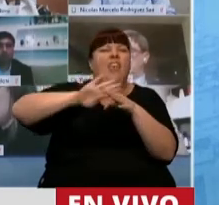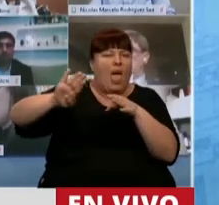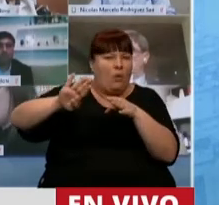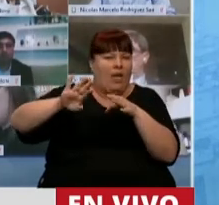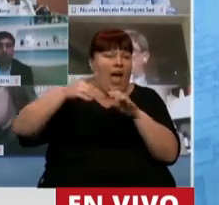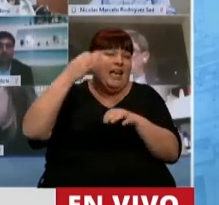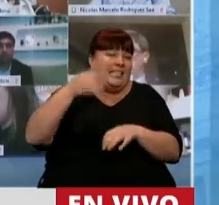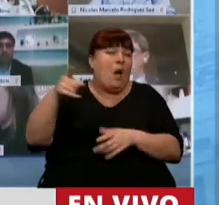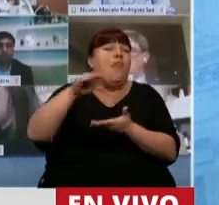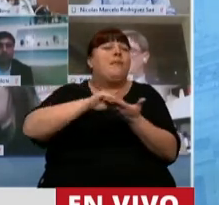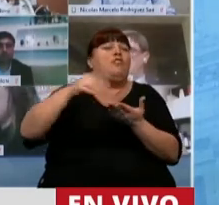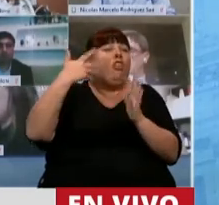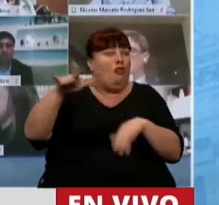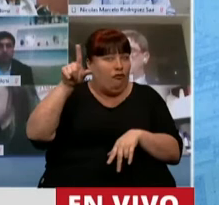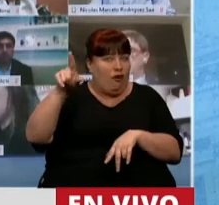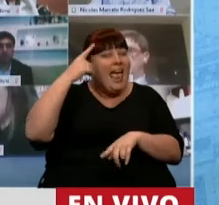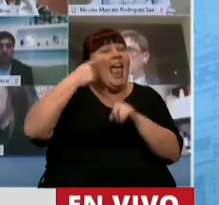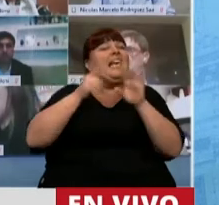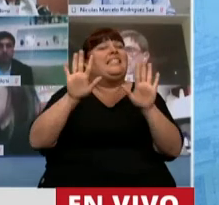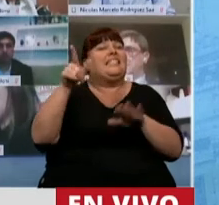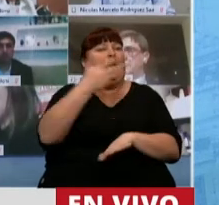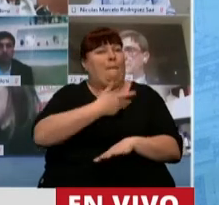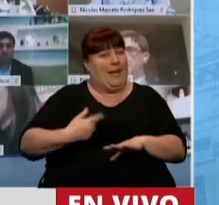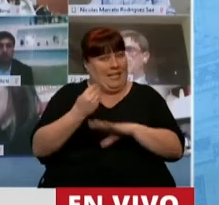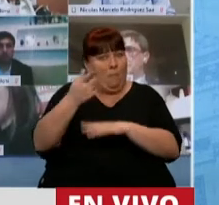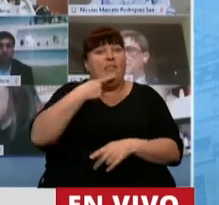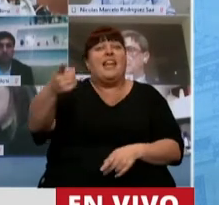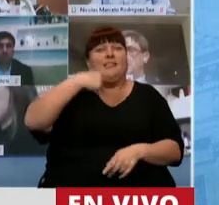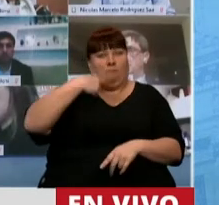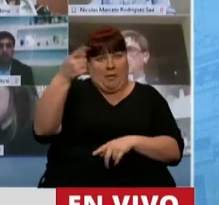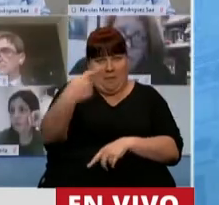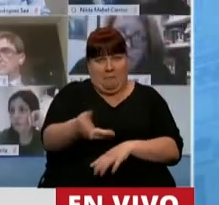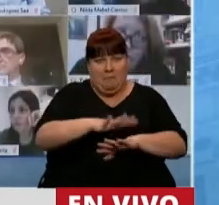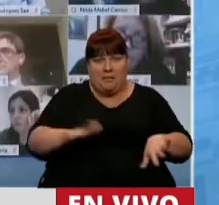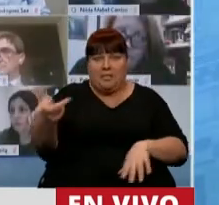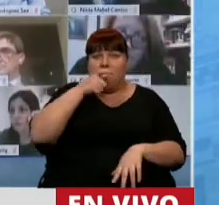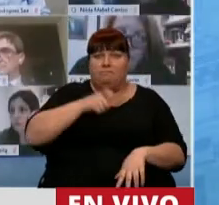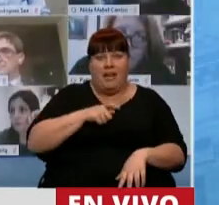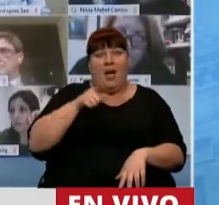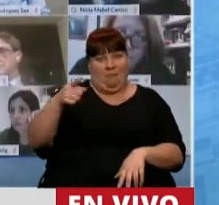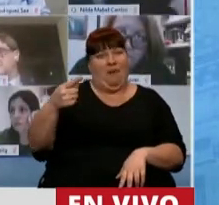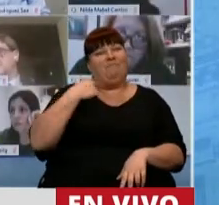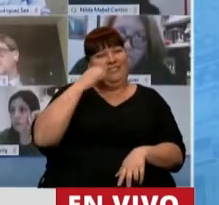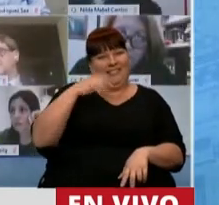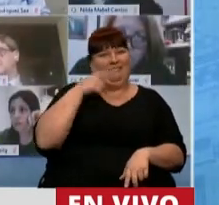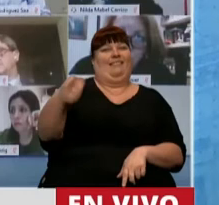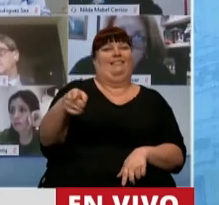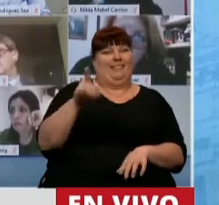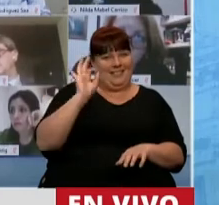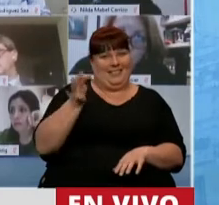probablemente el diputado que hizo eso y que presidía pueda contestarme dentro de un rato, porque se sienta aludido.